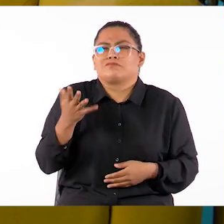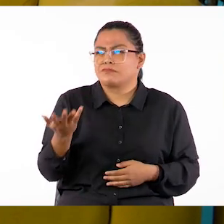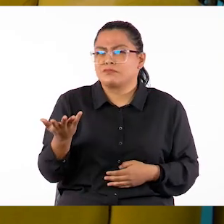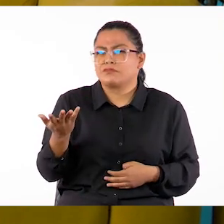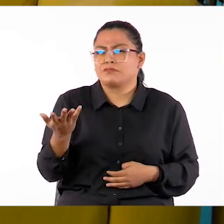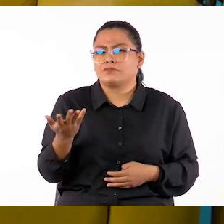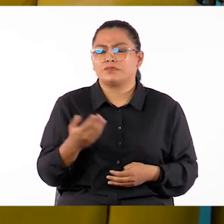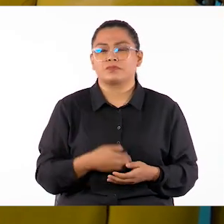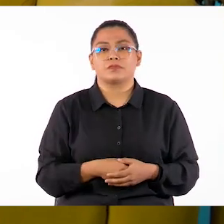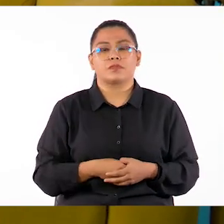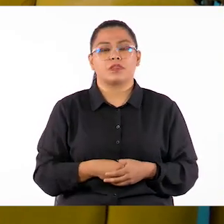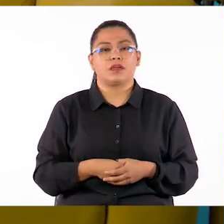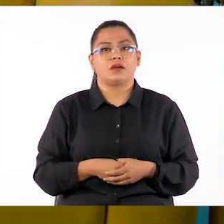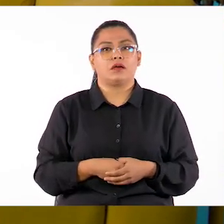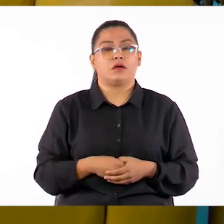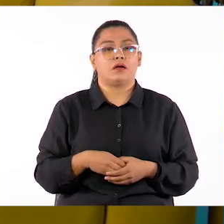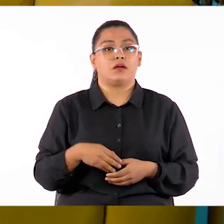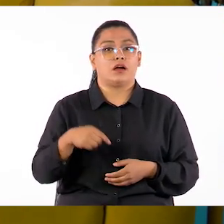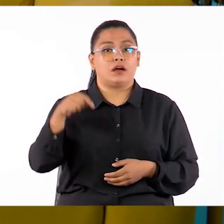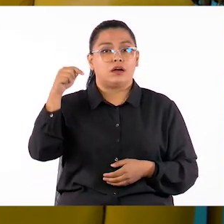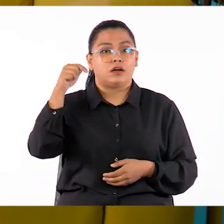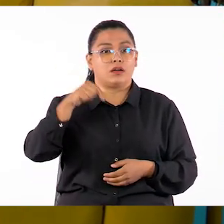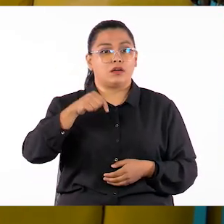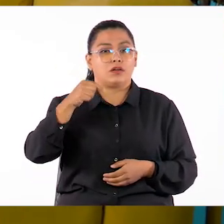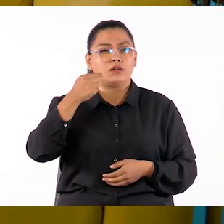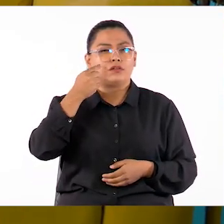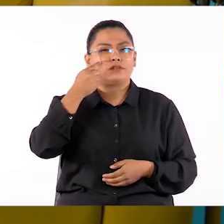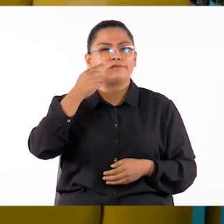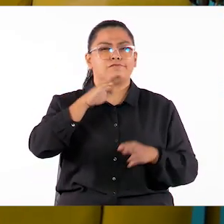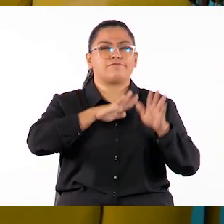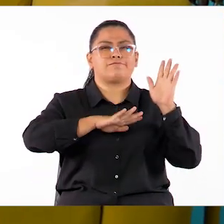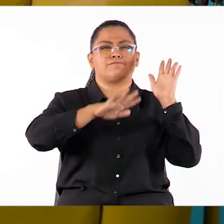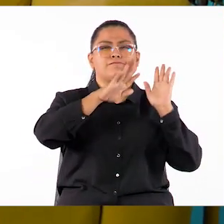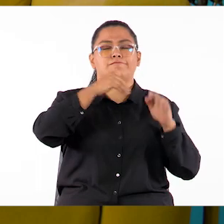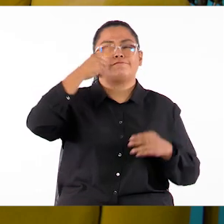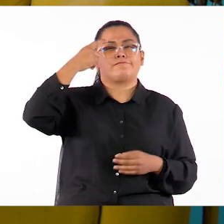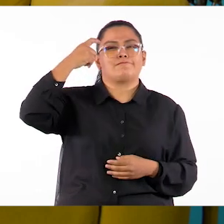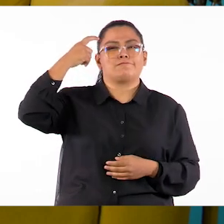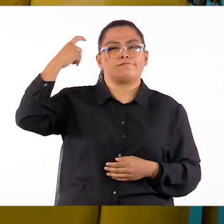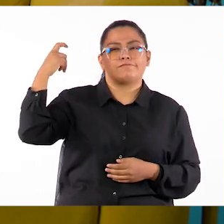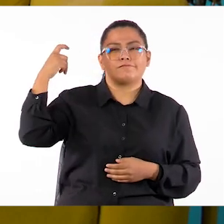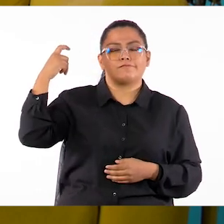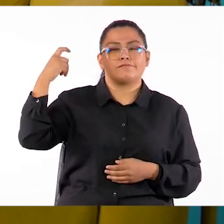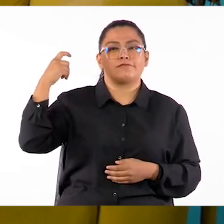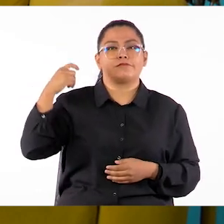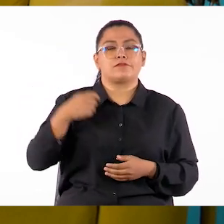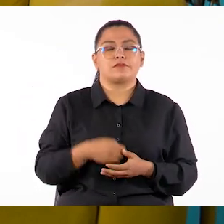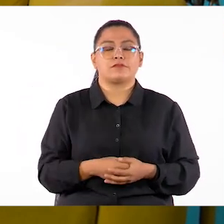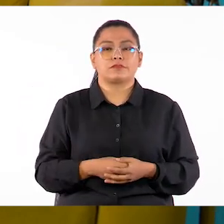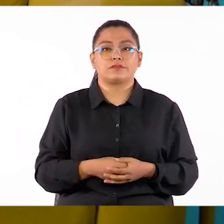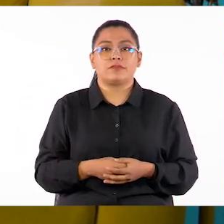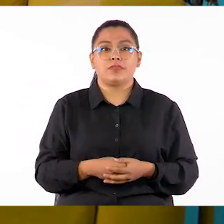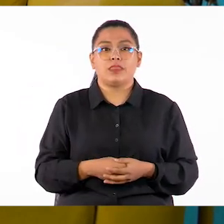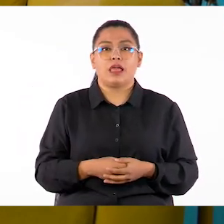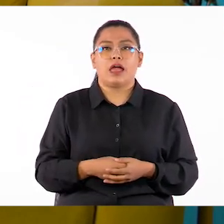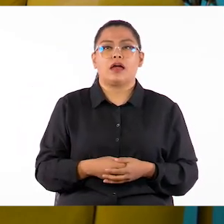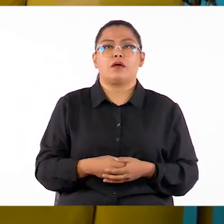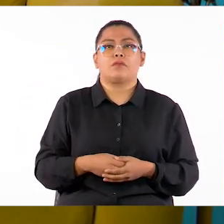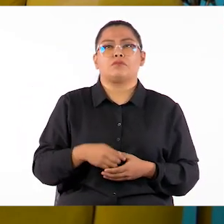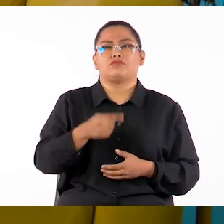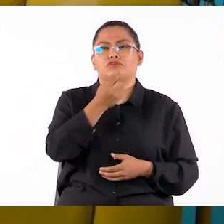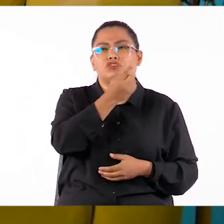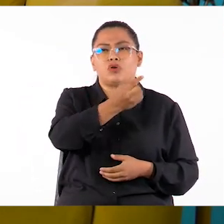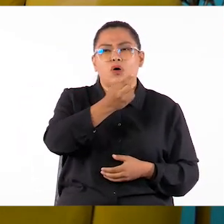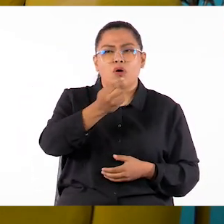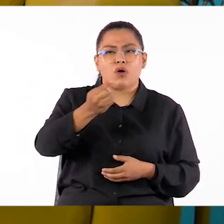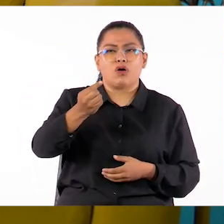Futuro? Deberíamos irnos hacia atrás y recordar qué es lo que durante el siglo XX, pedagogos,